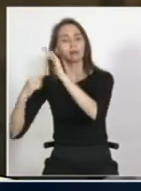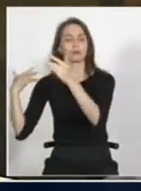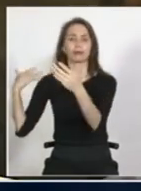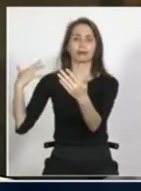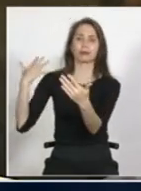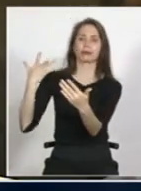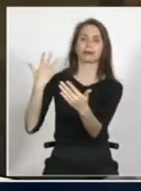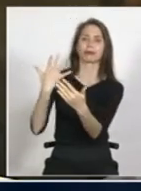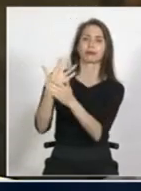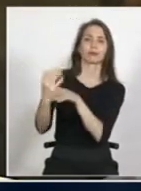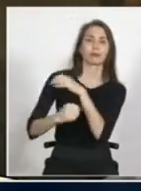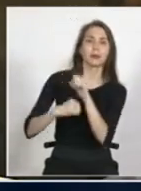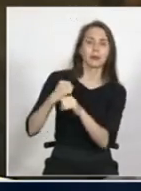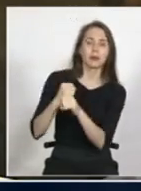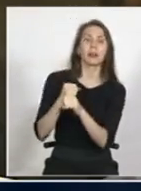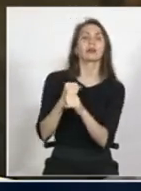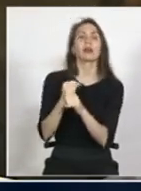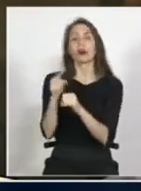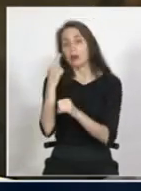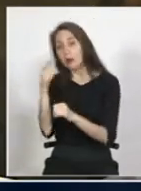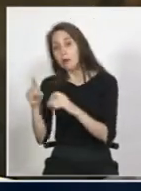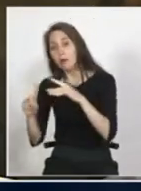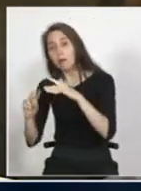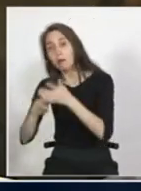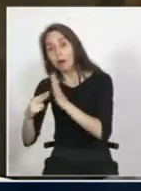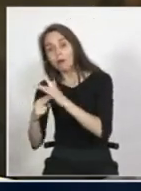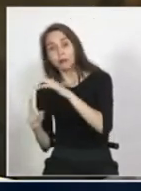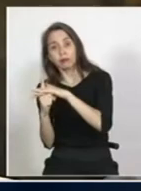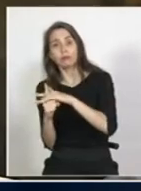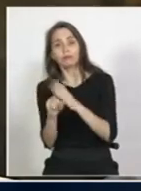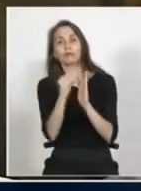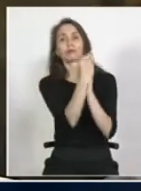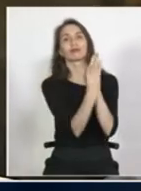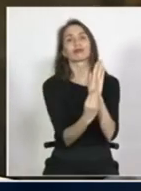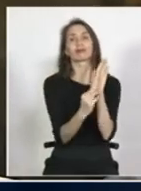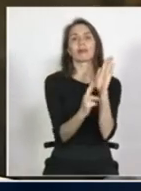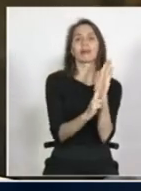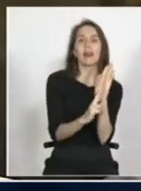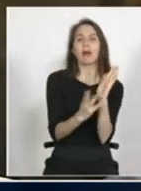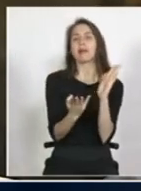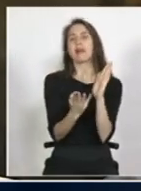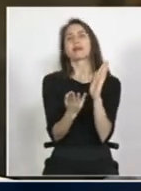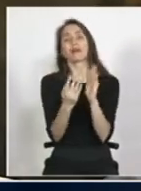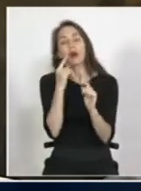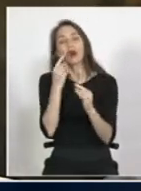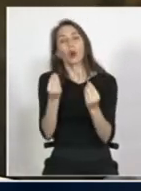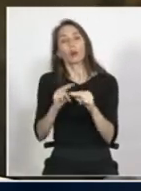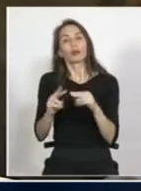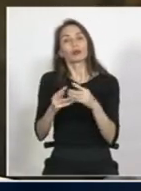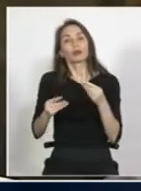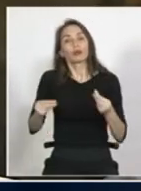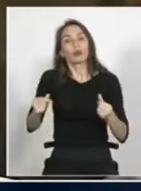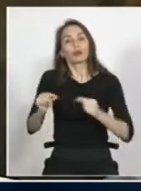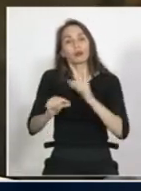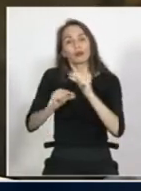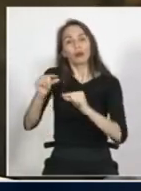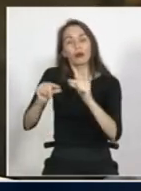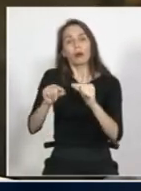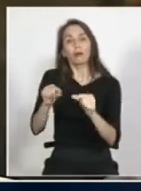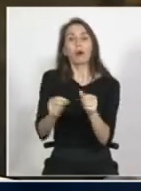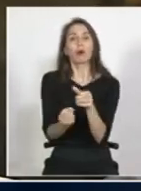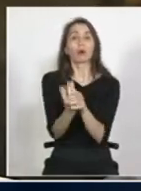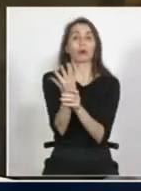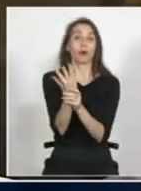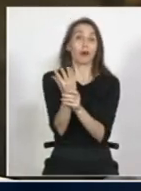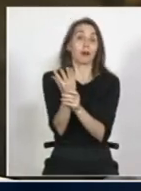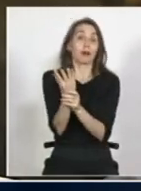que han ido surgiendo las problemáticas, para intentar ir solucionando poco a poco estas nuevas cuestiones que está experimentando el país con el